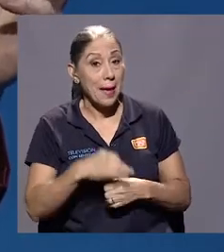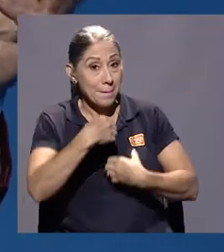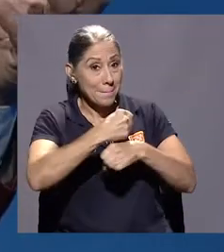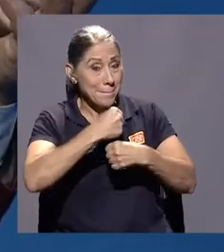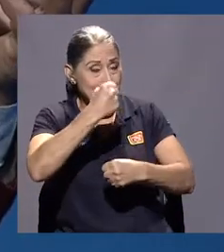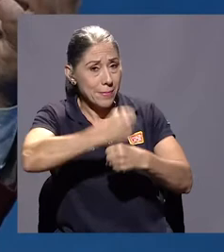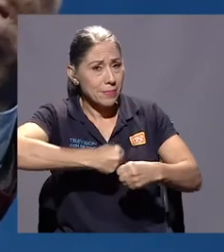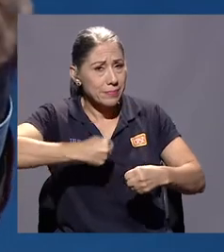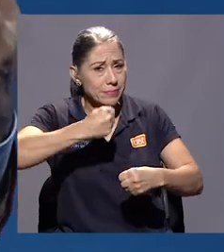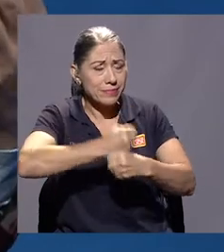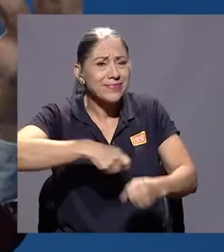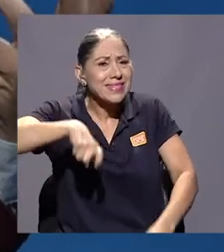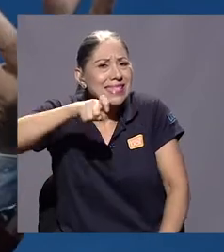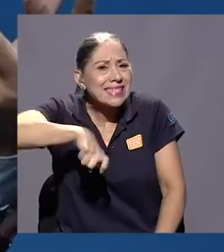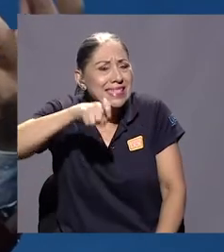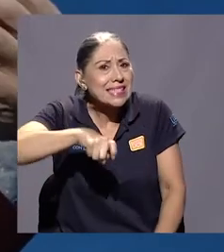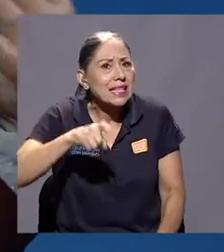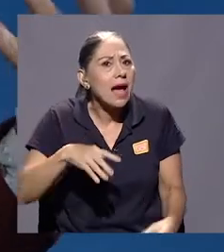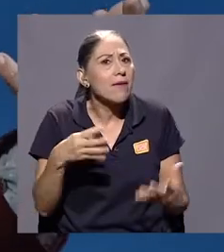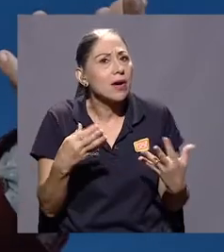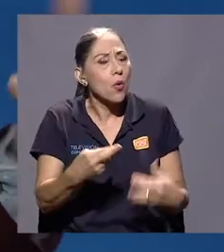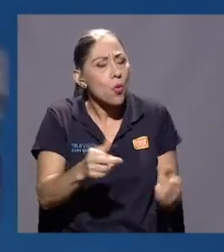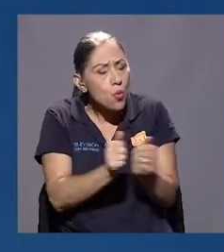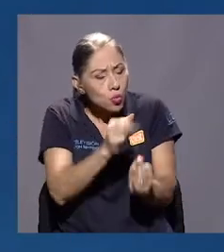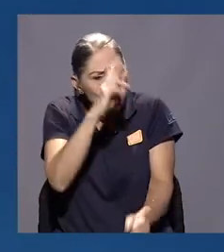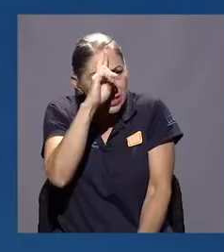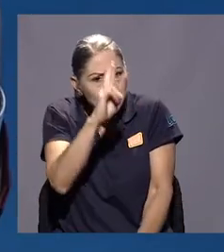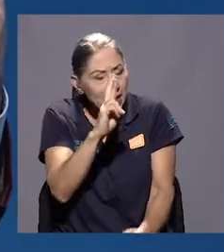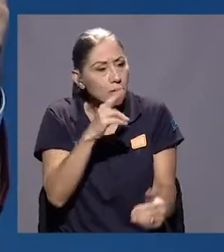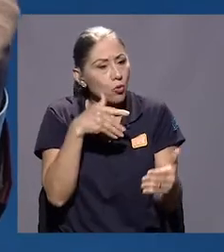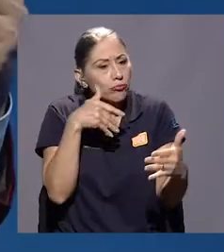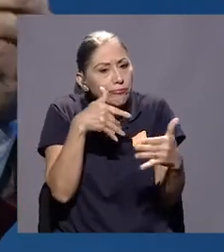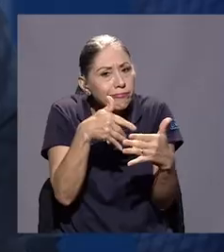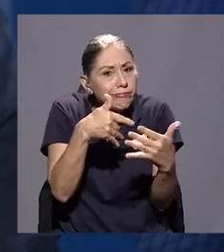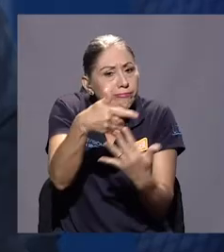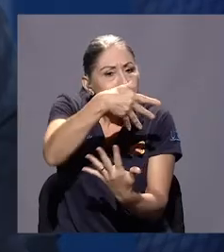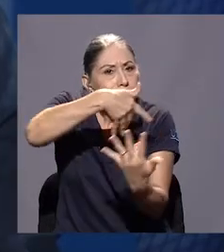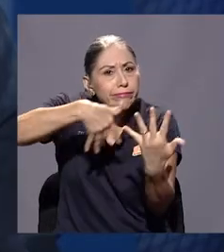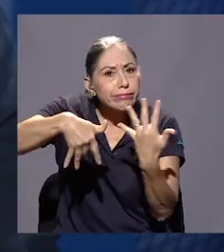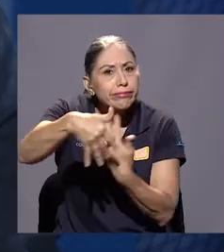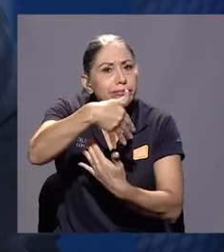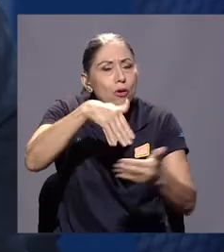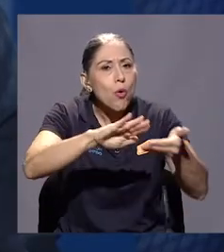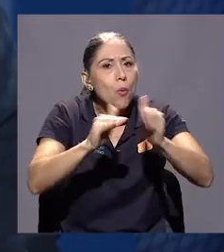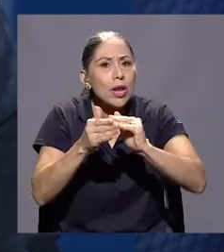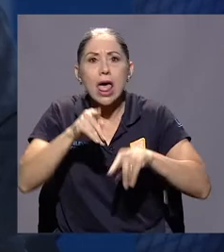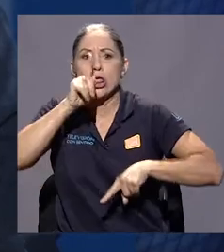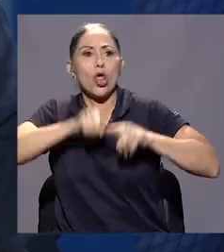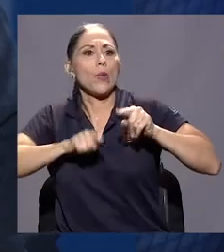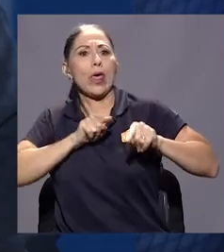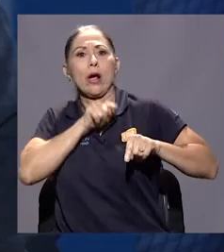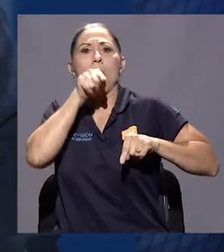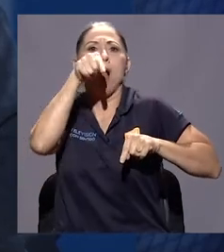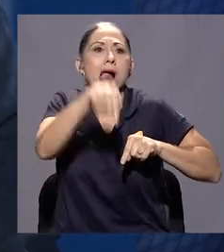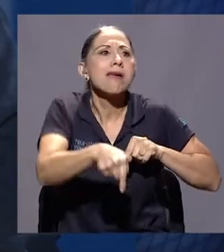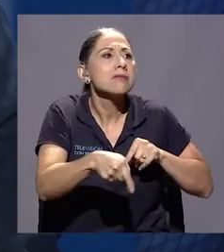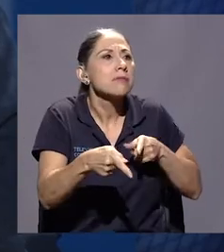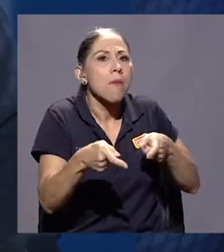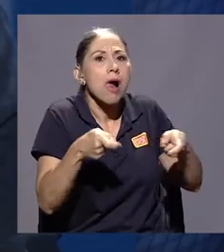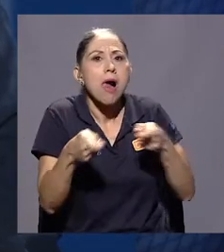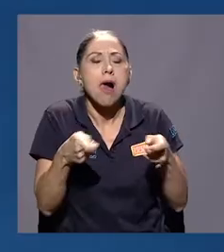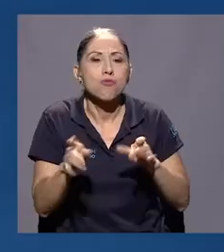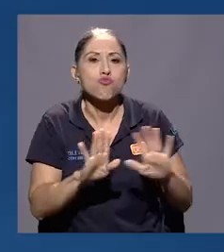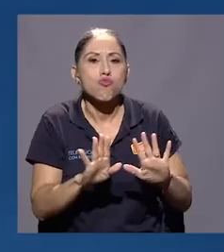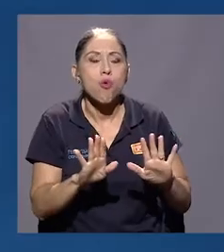trabajo se necesitaba un acercamiento respetuoso hacia la comunidad, no algo invasivo. creo que ustedes también lo